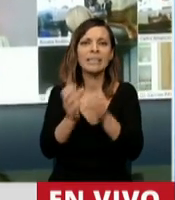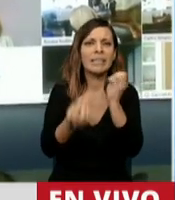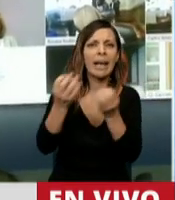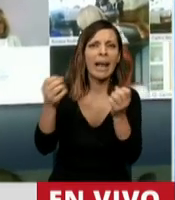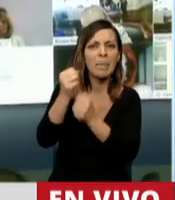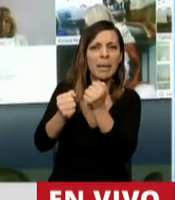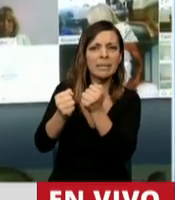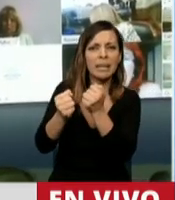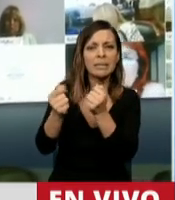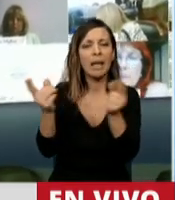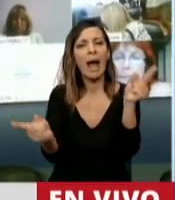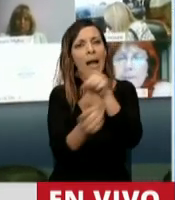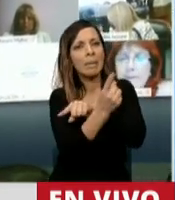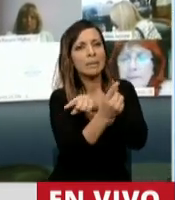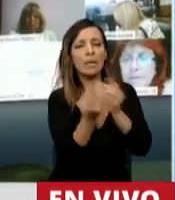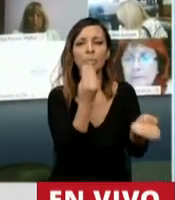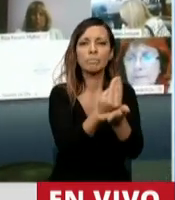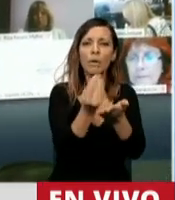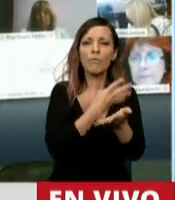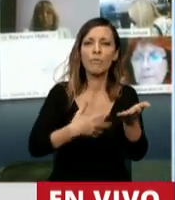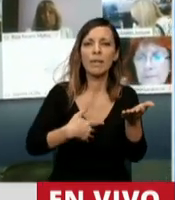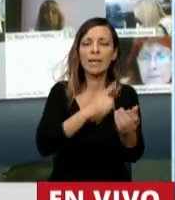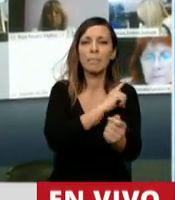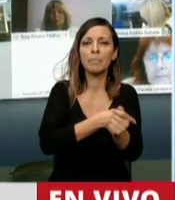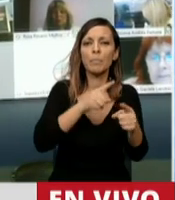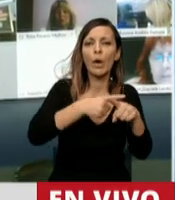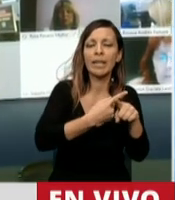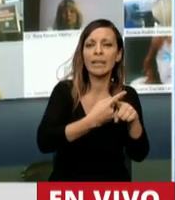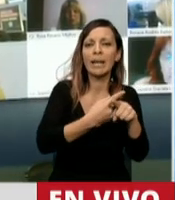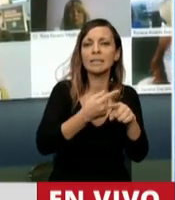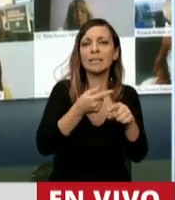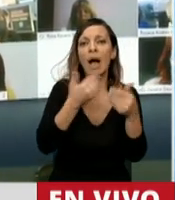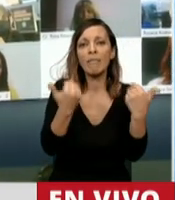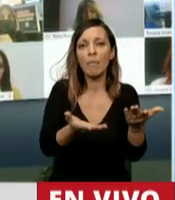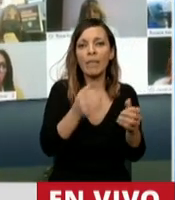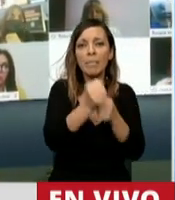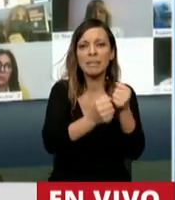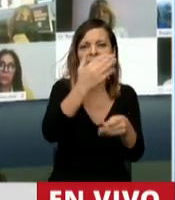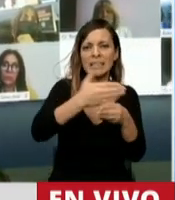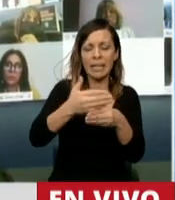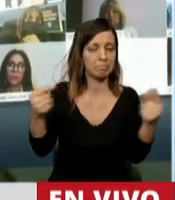cientos de miles de empresas, cuando gobiernan fuerzas políticas pro-empresa cierran 25.000 empresas.